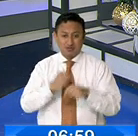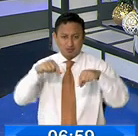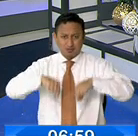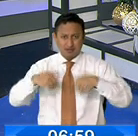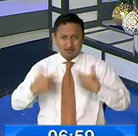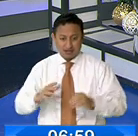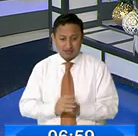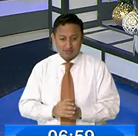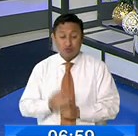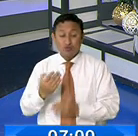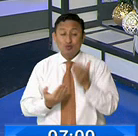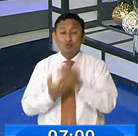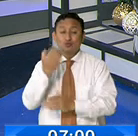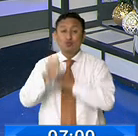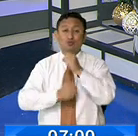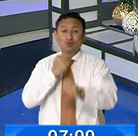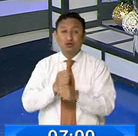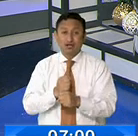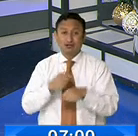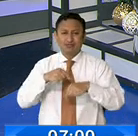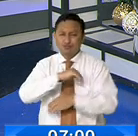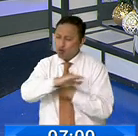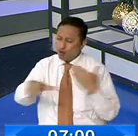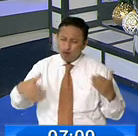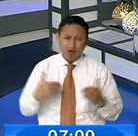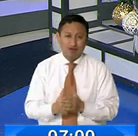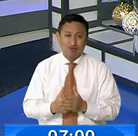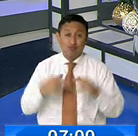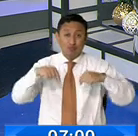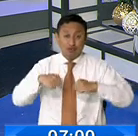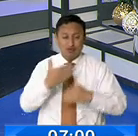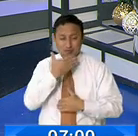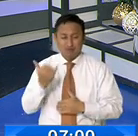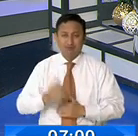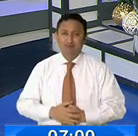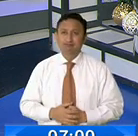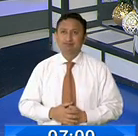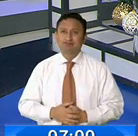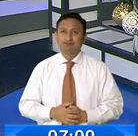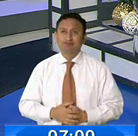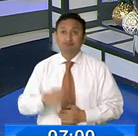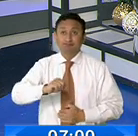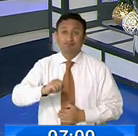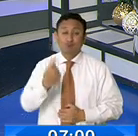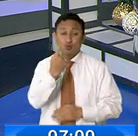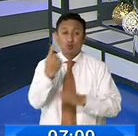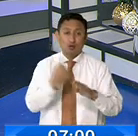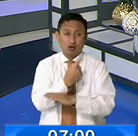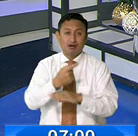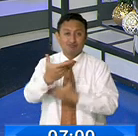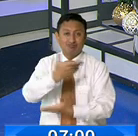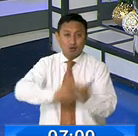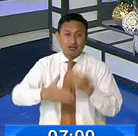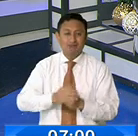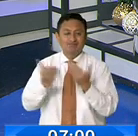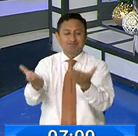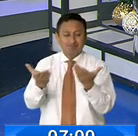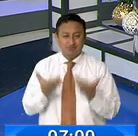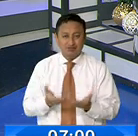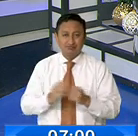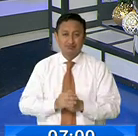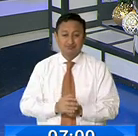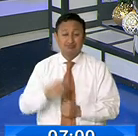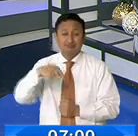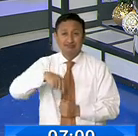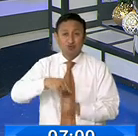celebrar que llegue un nuevo año y con eso todas nuestras aspiraciones de que las cosas mejoren. Sin duda, tendremos una hora para compartir, así que bienvenidos acá